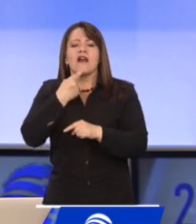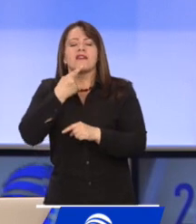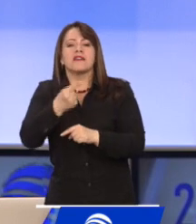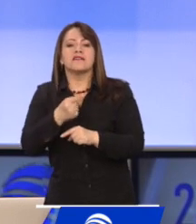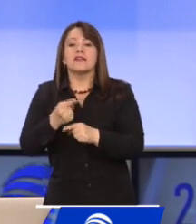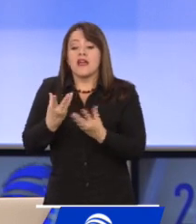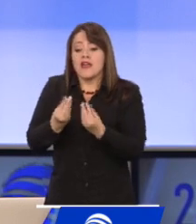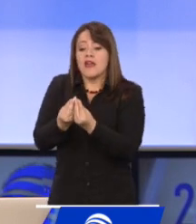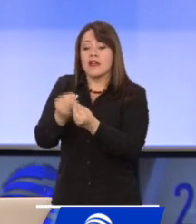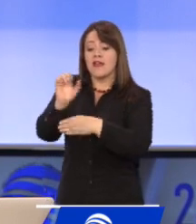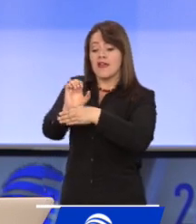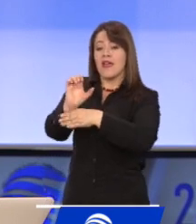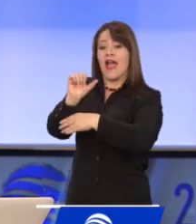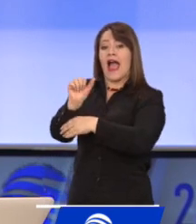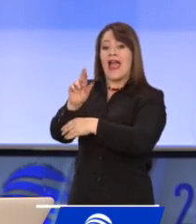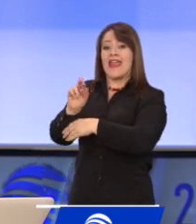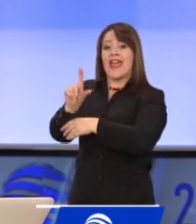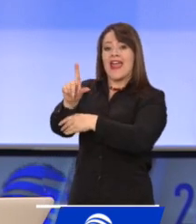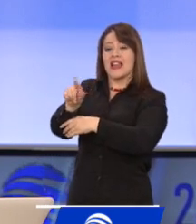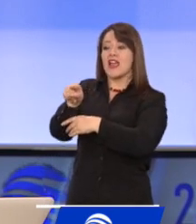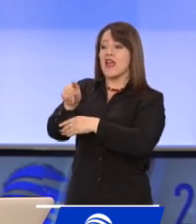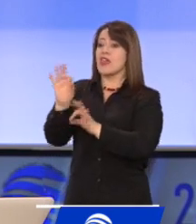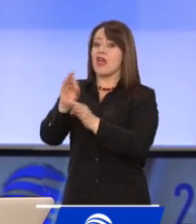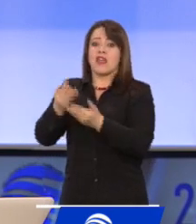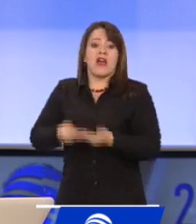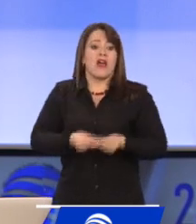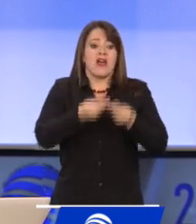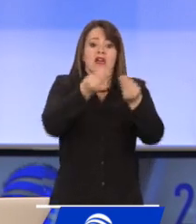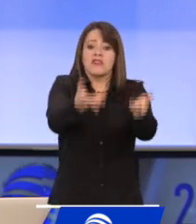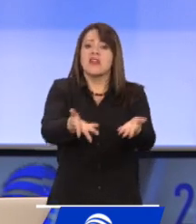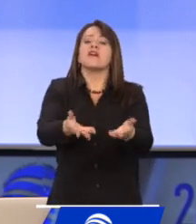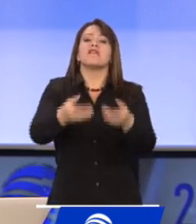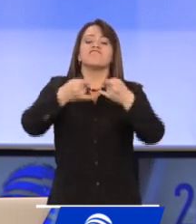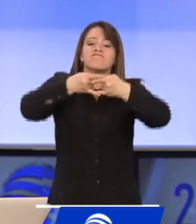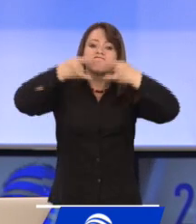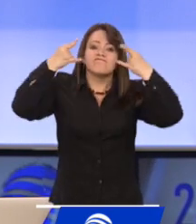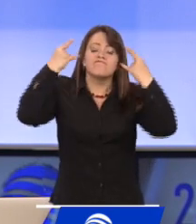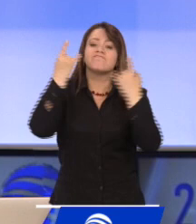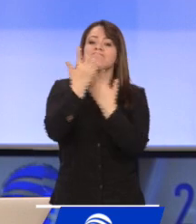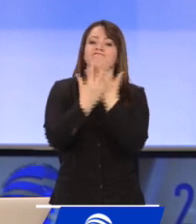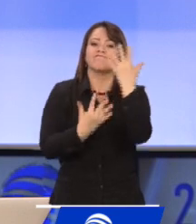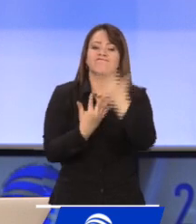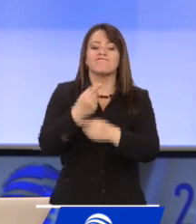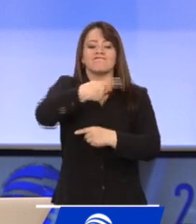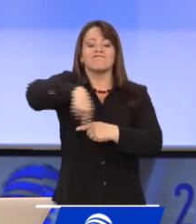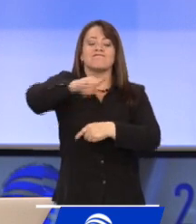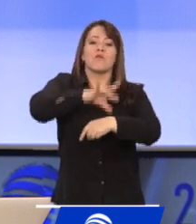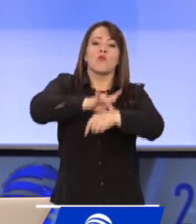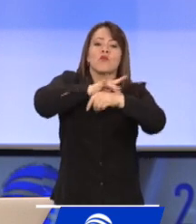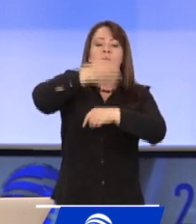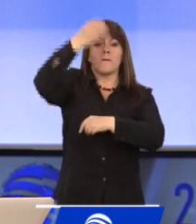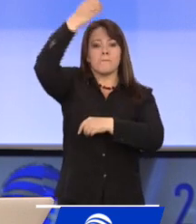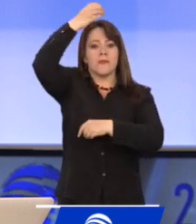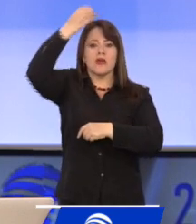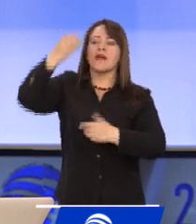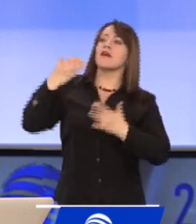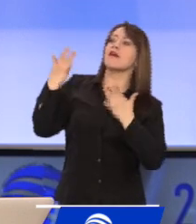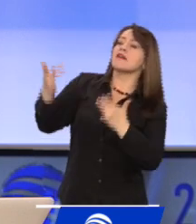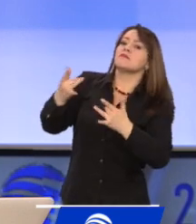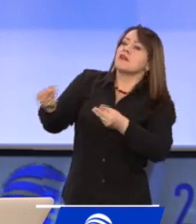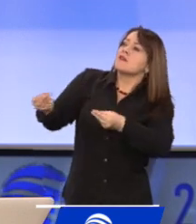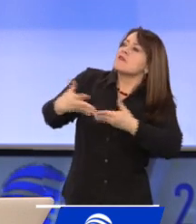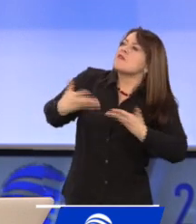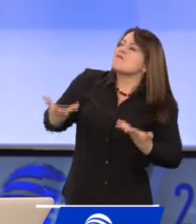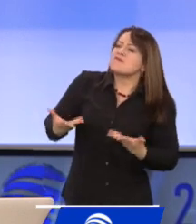los materiales completos a los profesionales de la salud para que ellos puedan permanecer en esa primera línea de batalla contra el COVID-19 de manera segura.